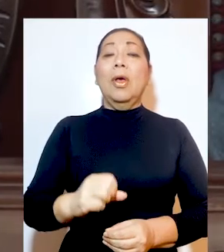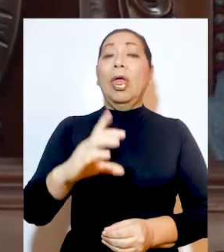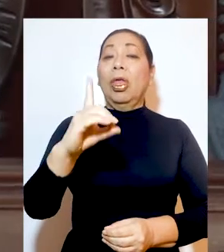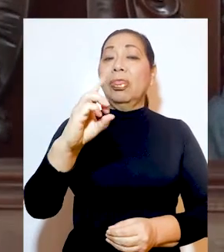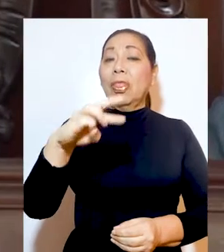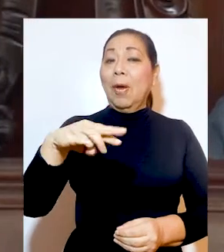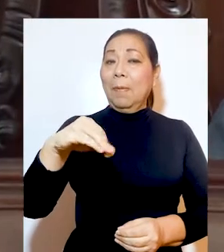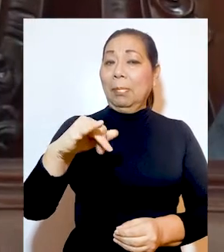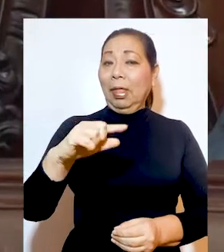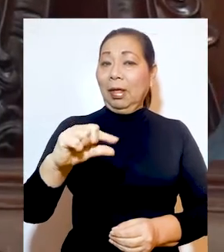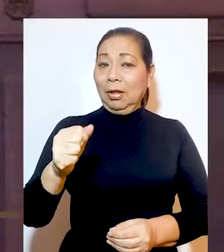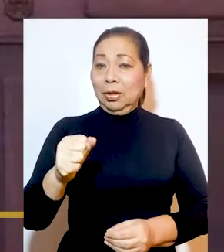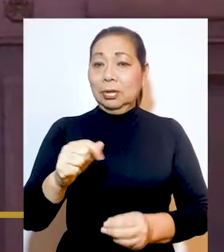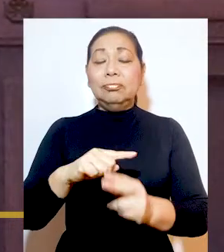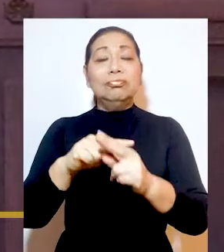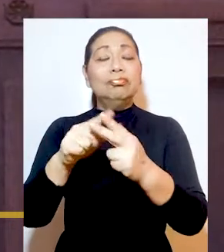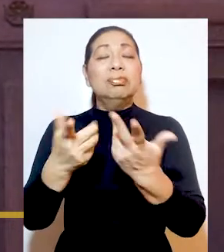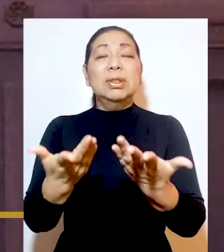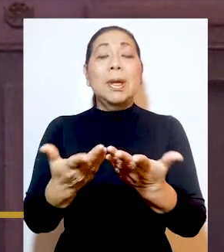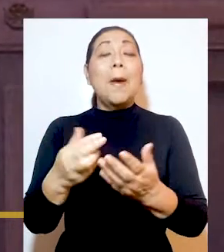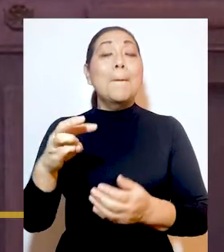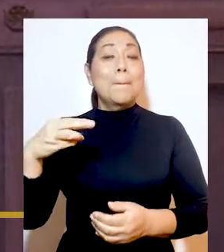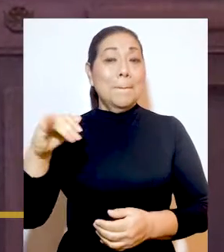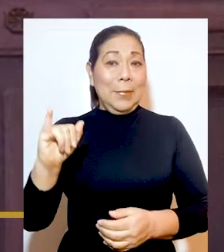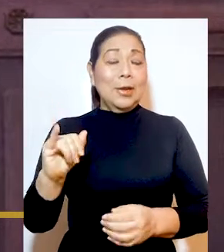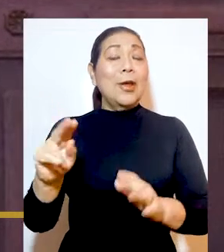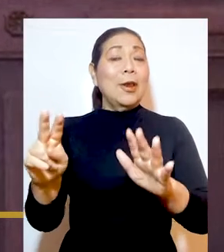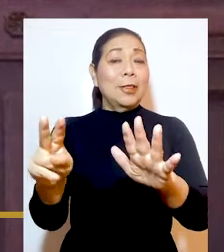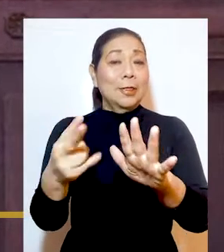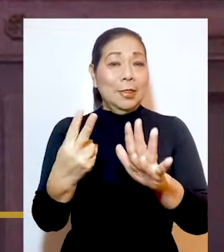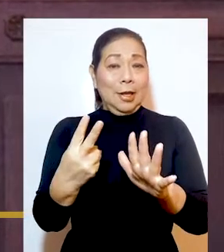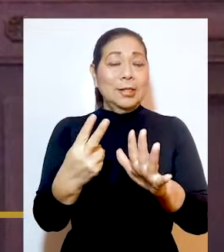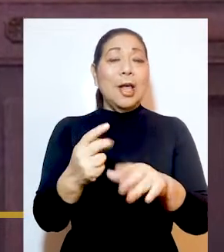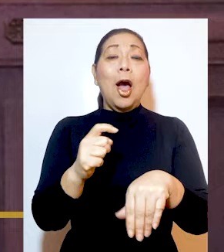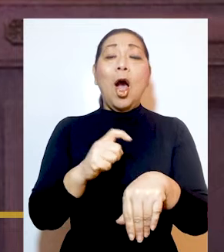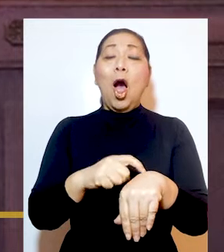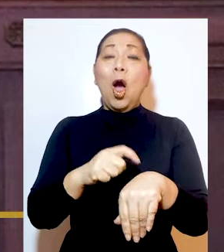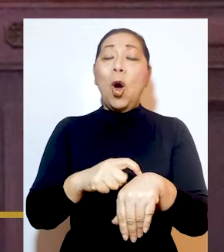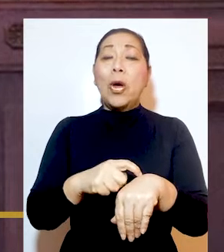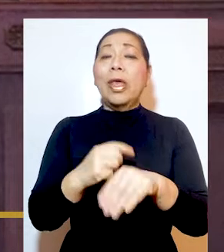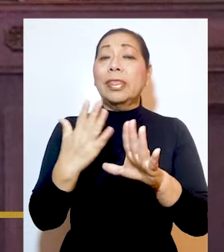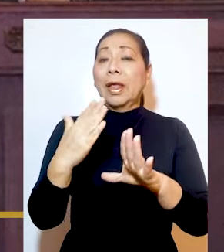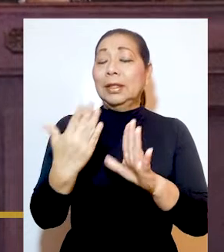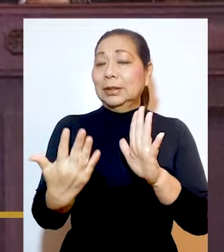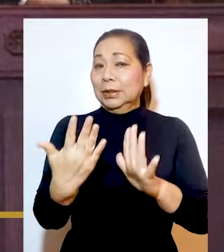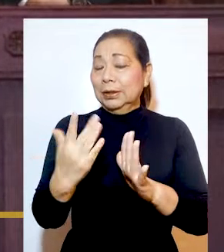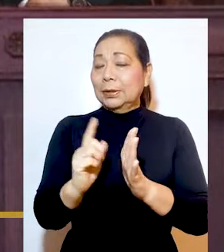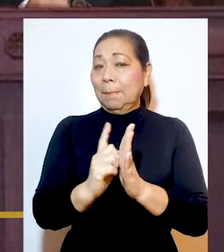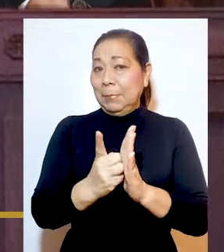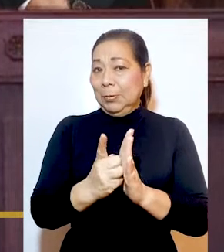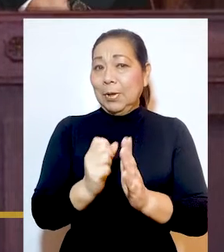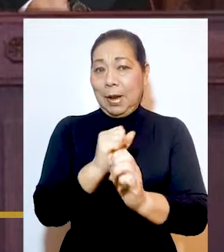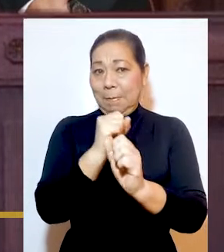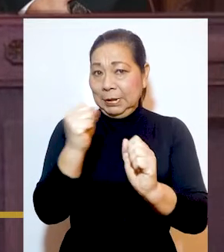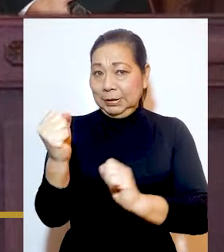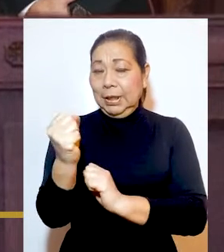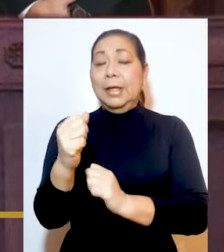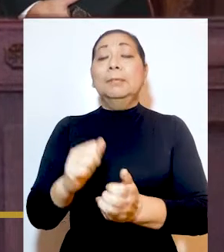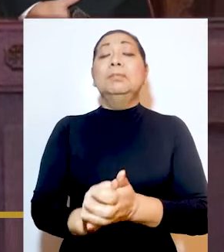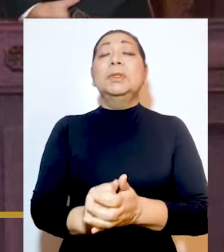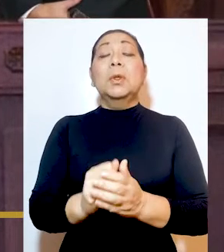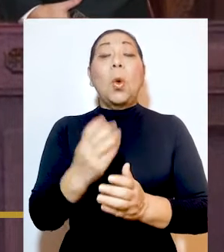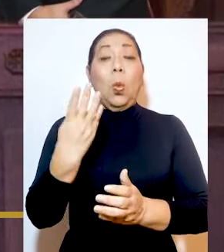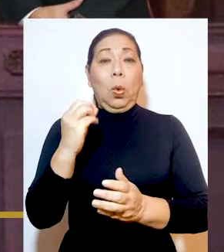Gelder Domínguez Aro, se realizará el miércoles 17 de agosto a las 10 y 15 de la mañana